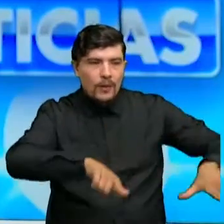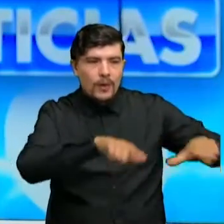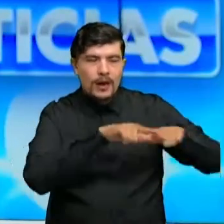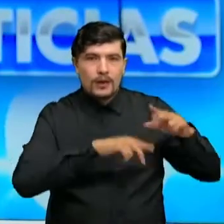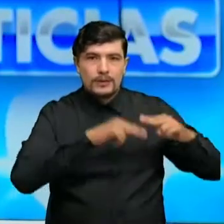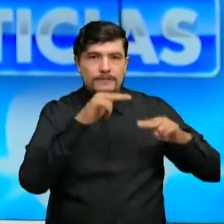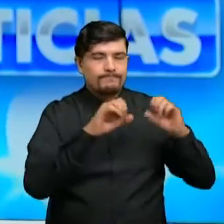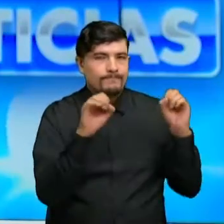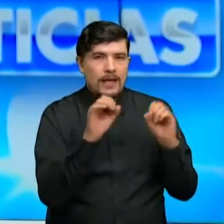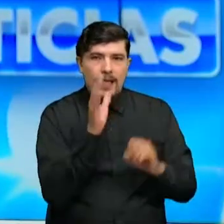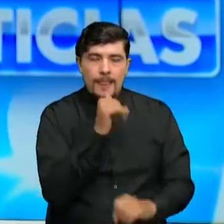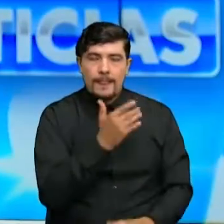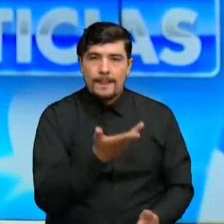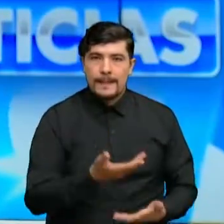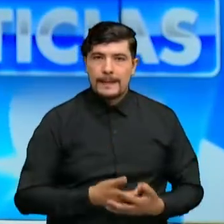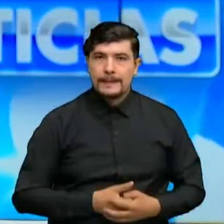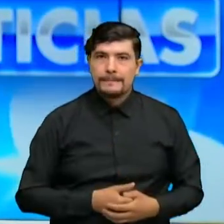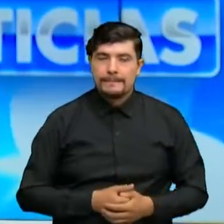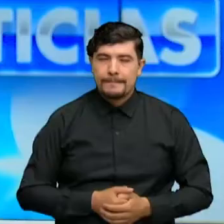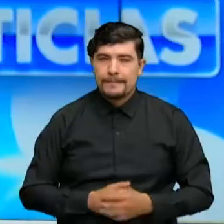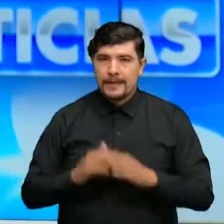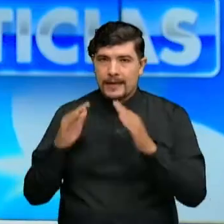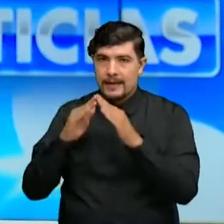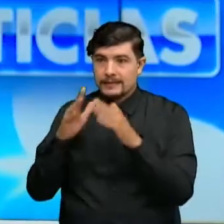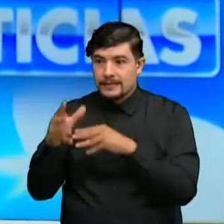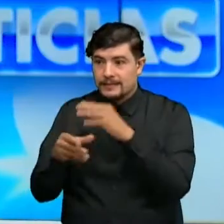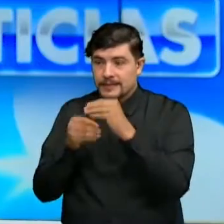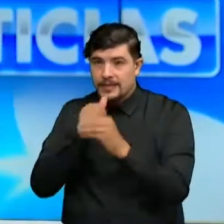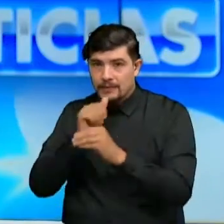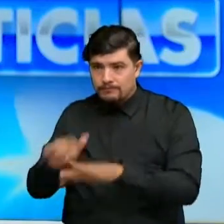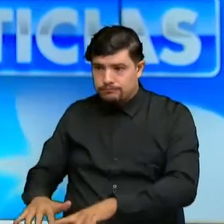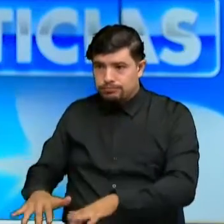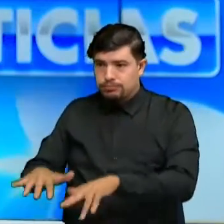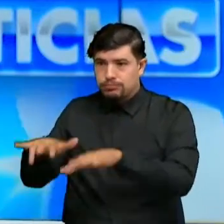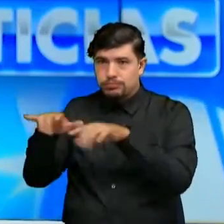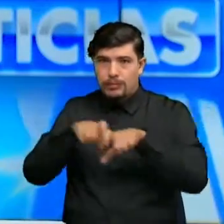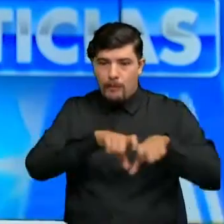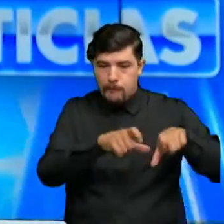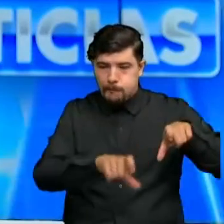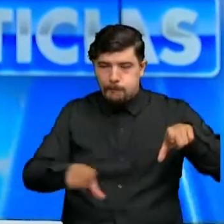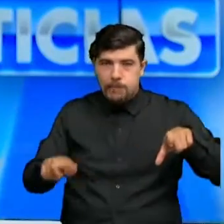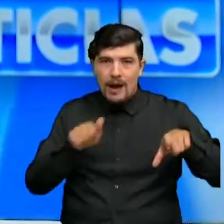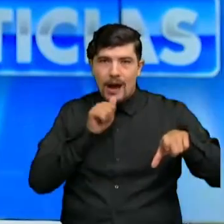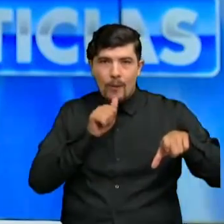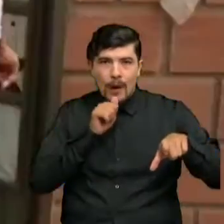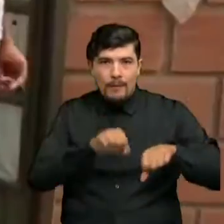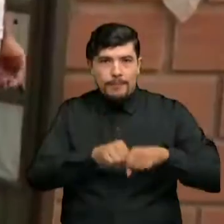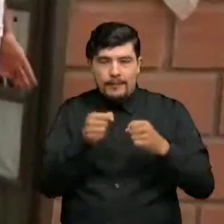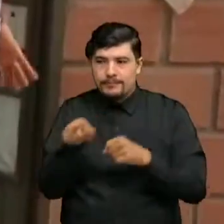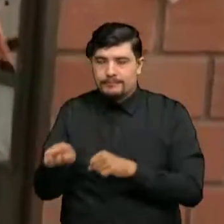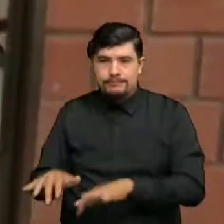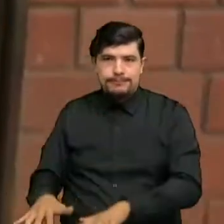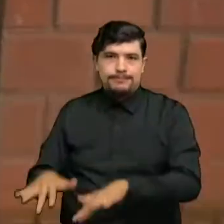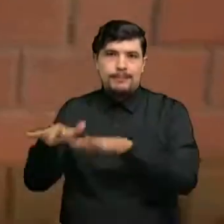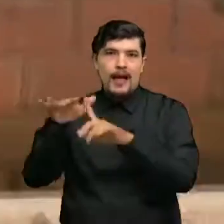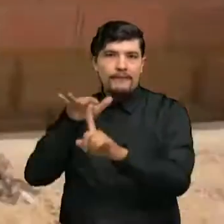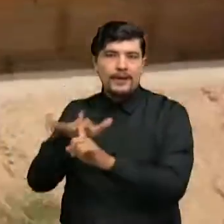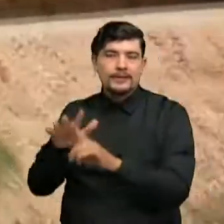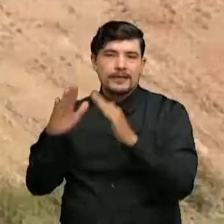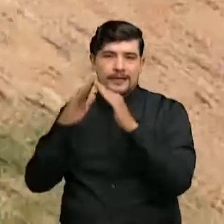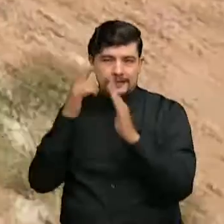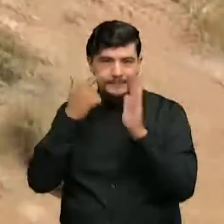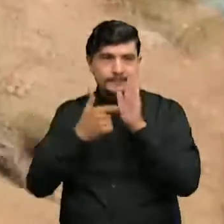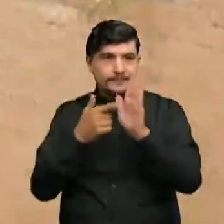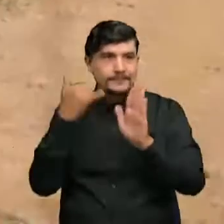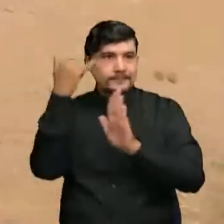vivienda se inunda debido a un daño en una cañería que lleva más de un año largo sin su mantenimiento. Así como se muestra en